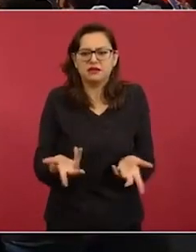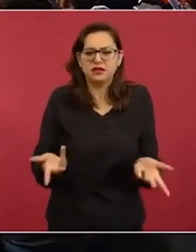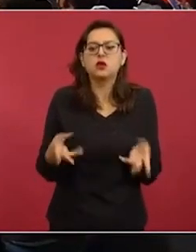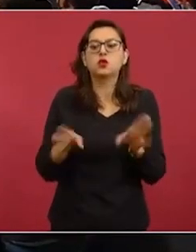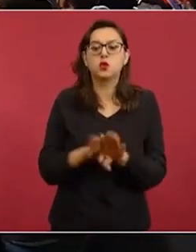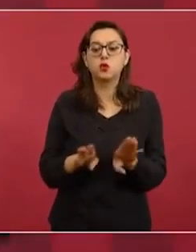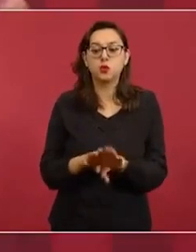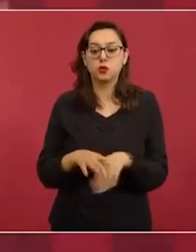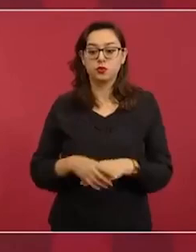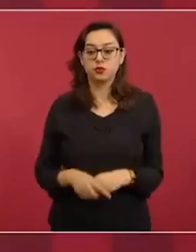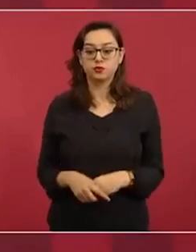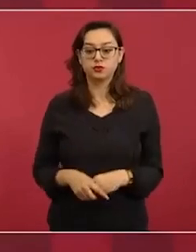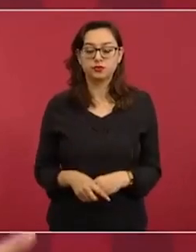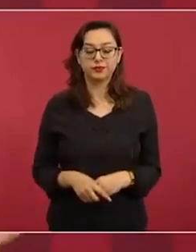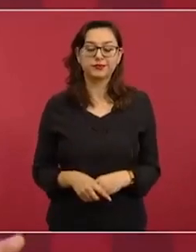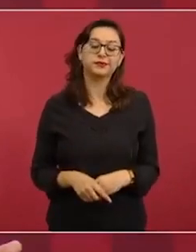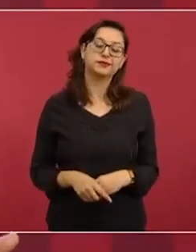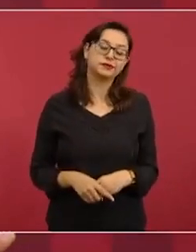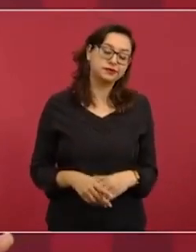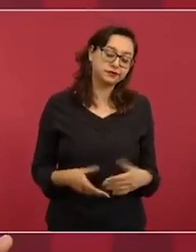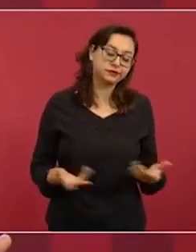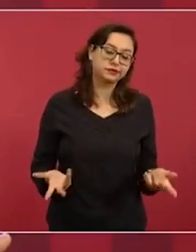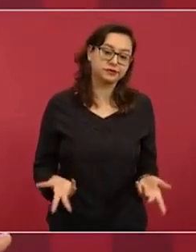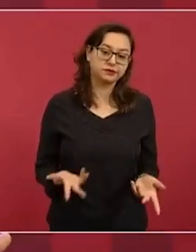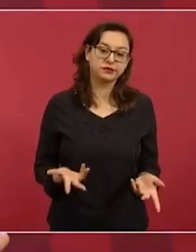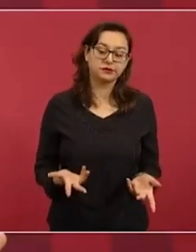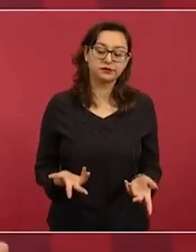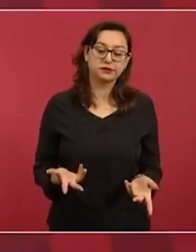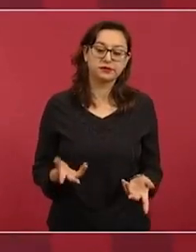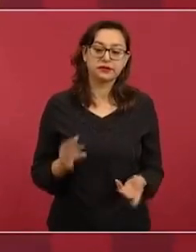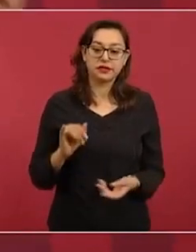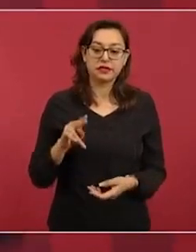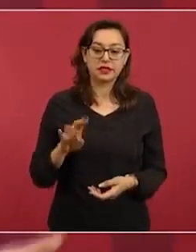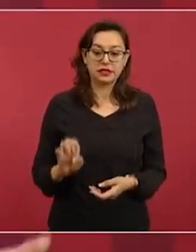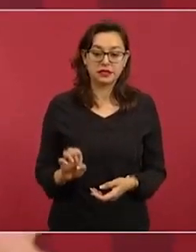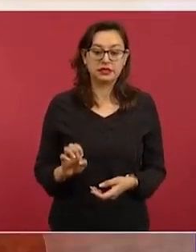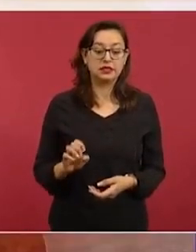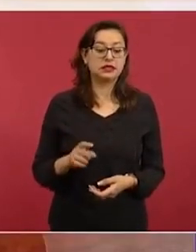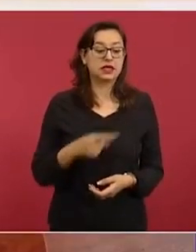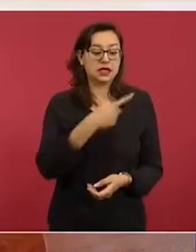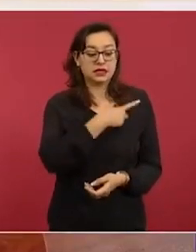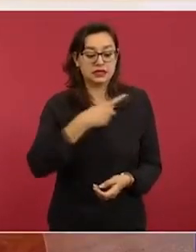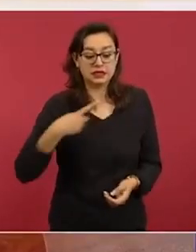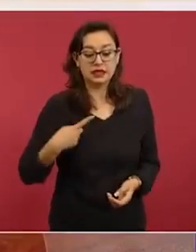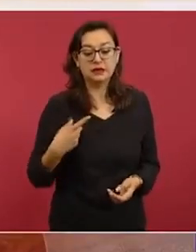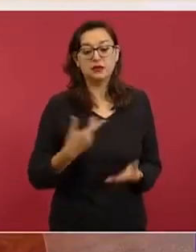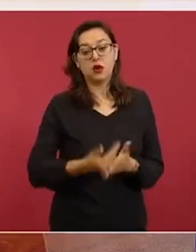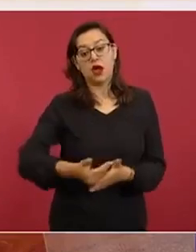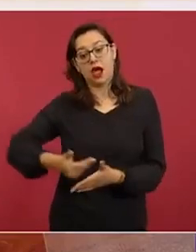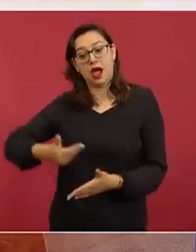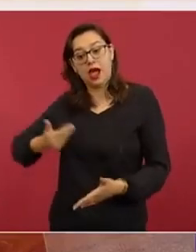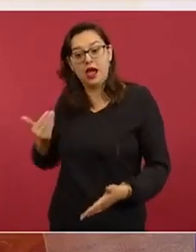desde el principio, debieron promover la consulta,